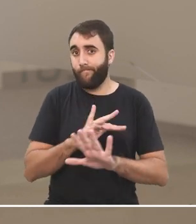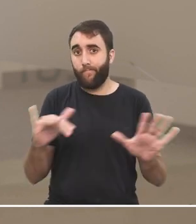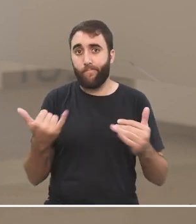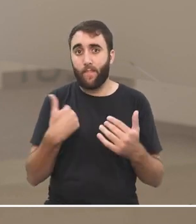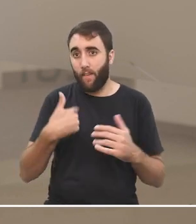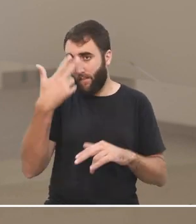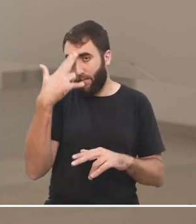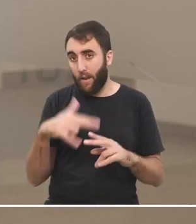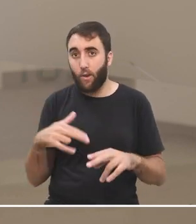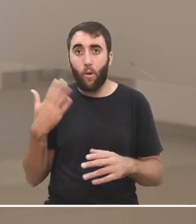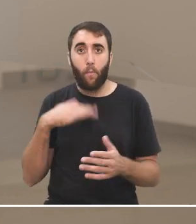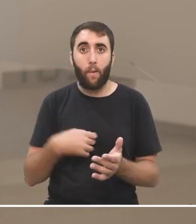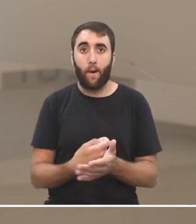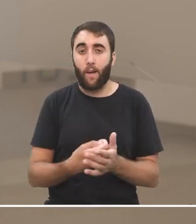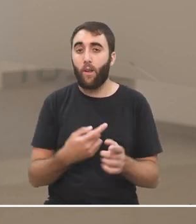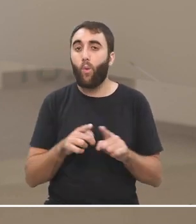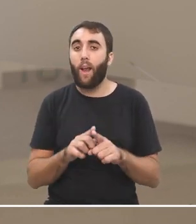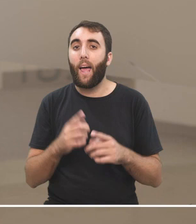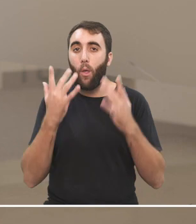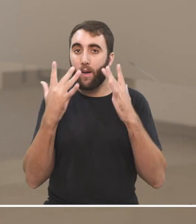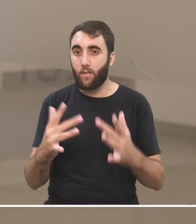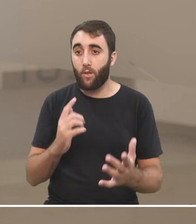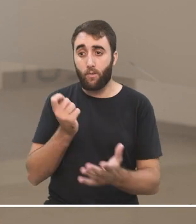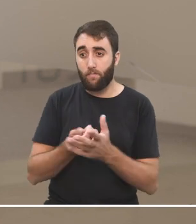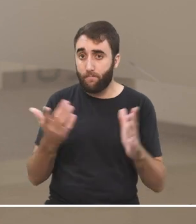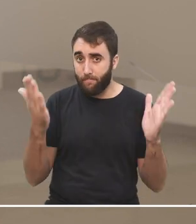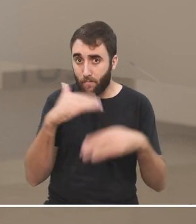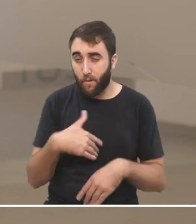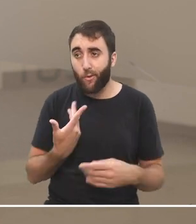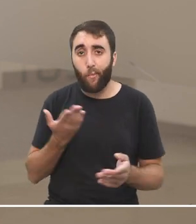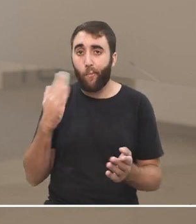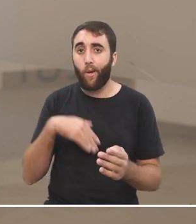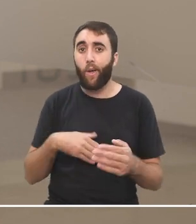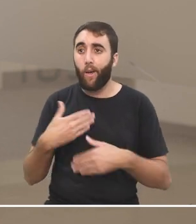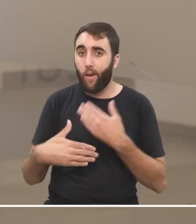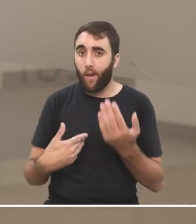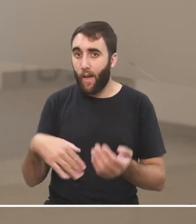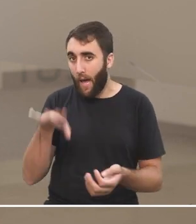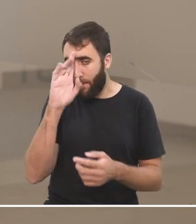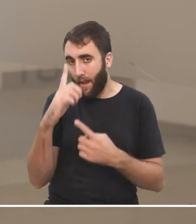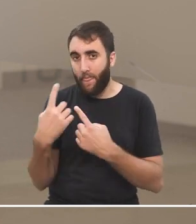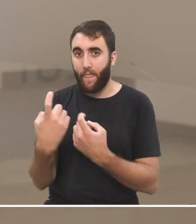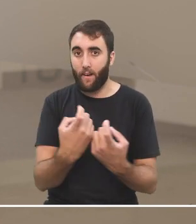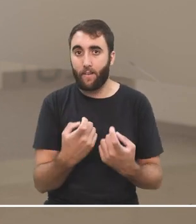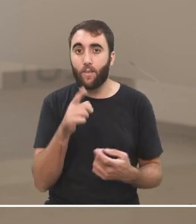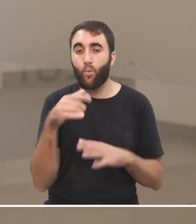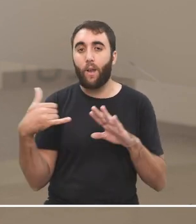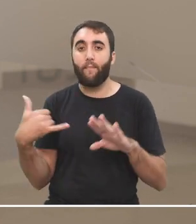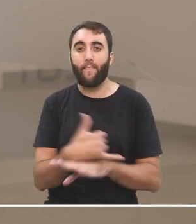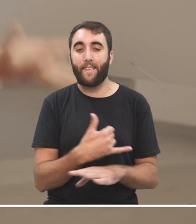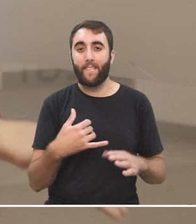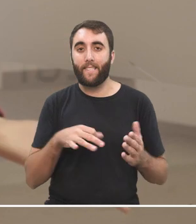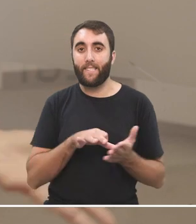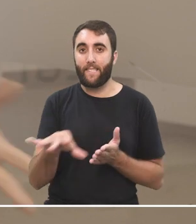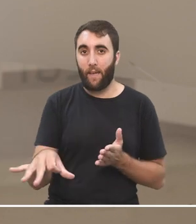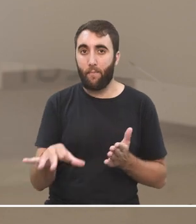y lo mismo con la educación y esto es algo que ya no se considera más tipo una falla del sistema que va a ser perfeccionado